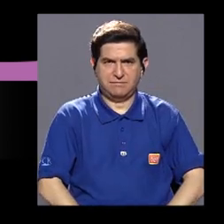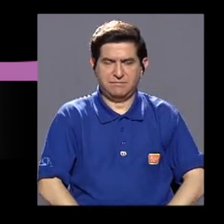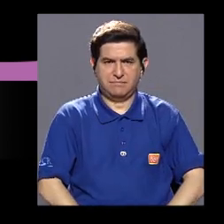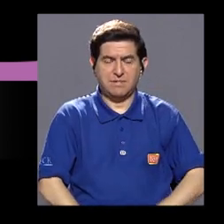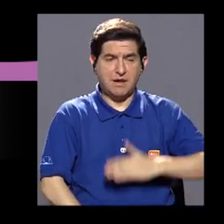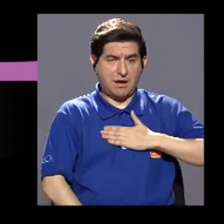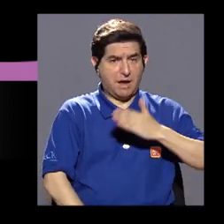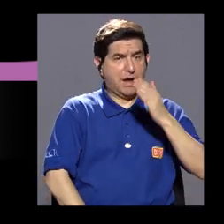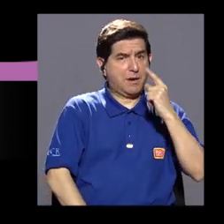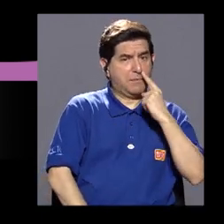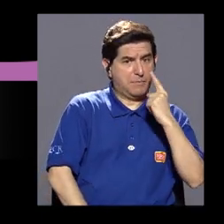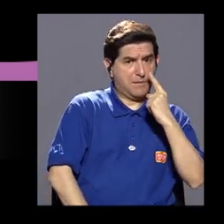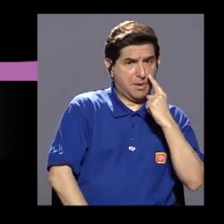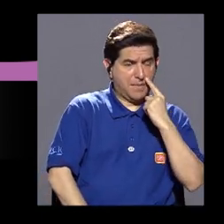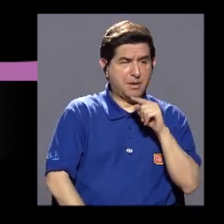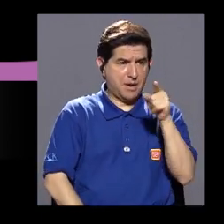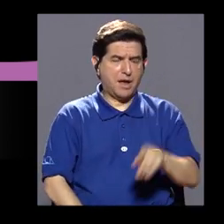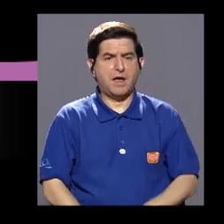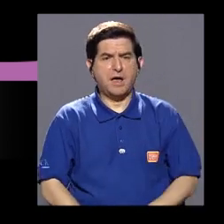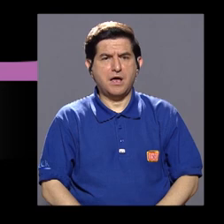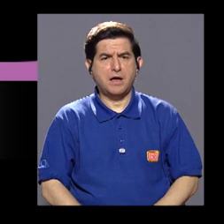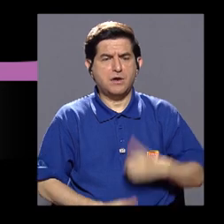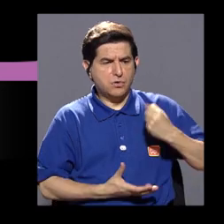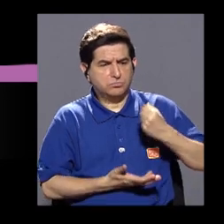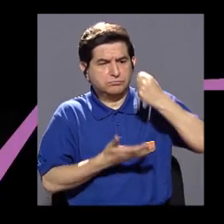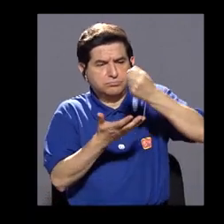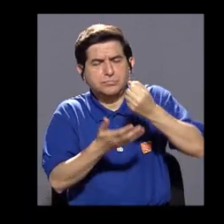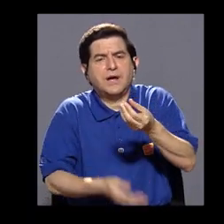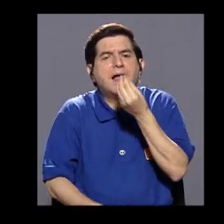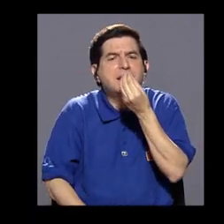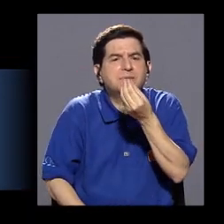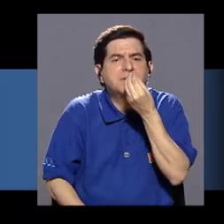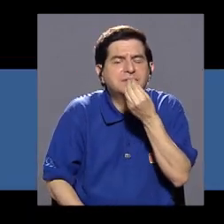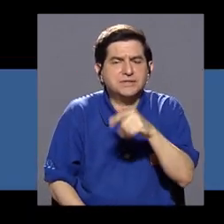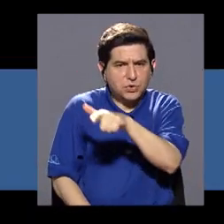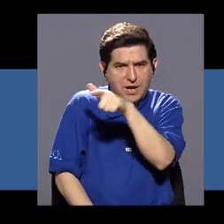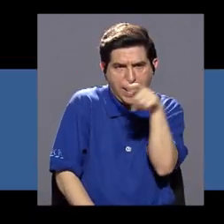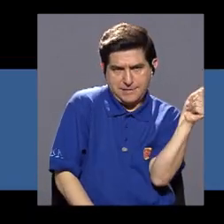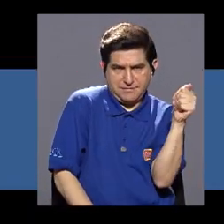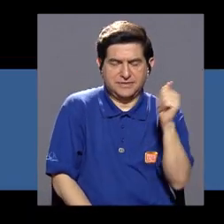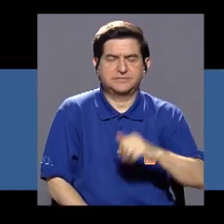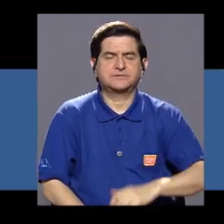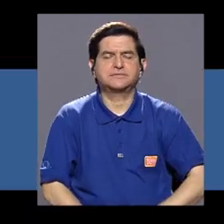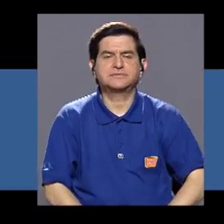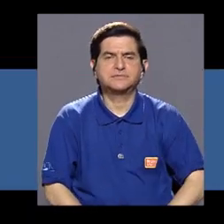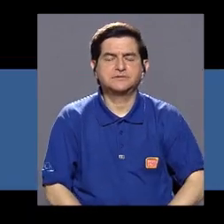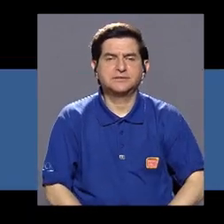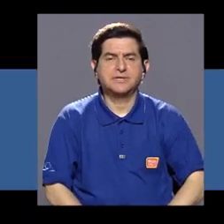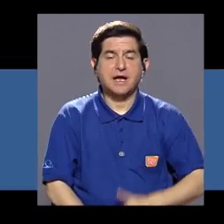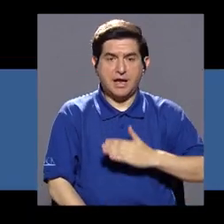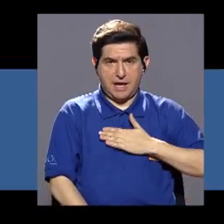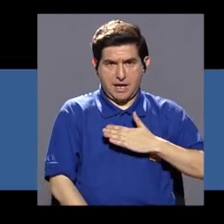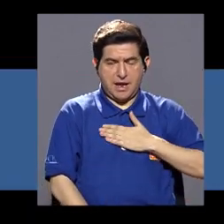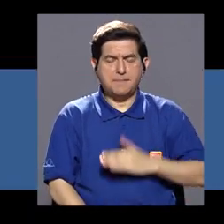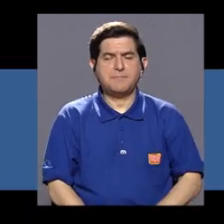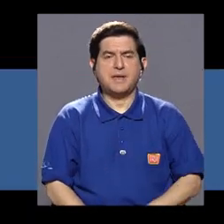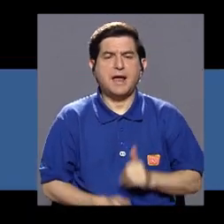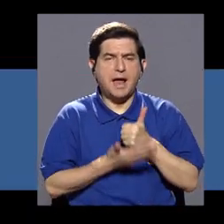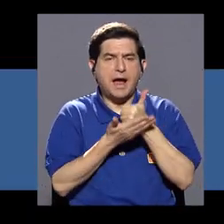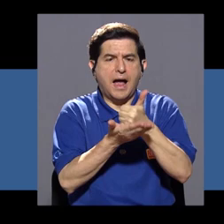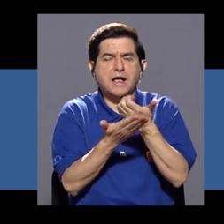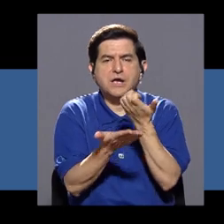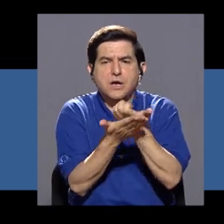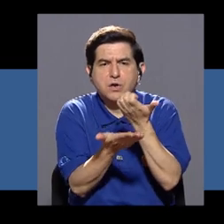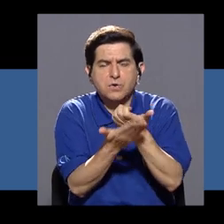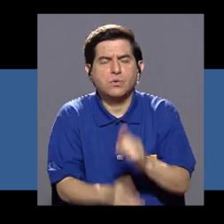Este, digamos, a mi papá le dan un diariecito por mes, por decirlo así, ¿verdad? A mí me dan un